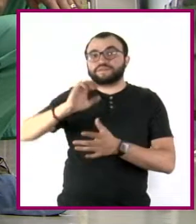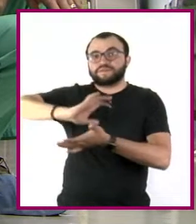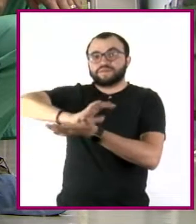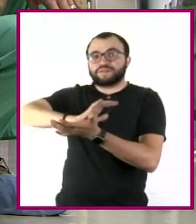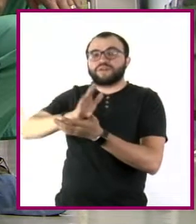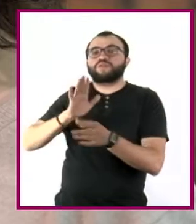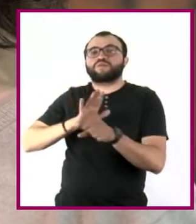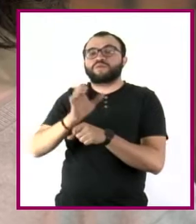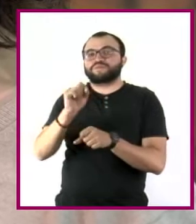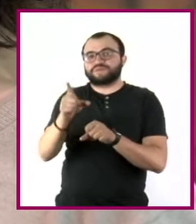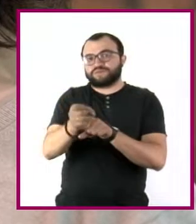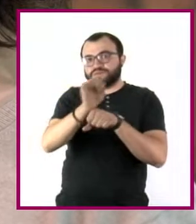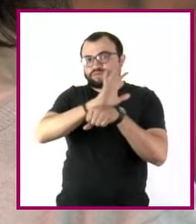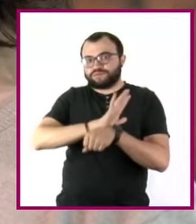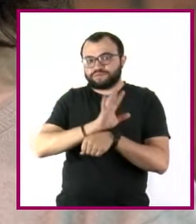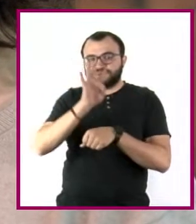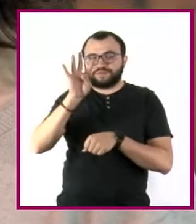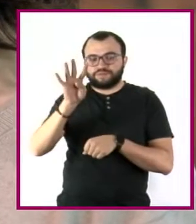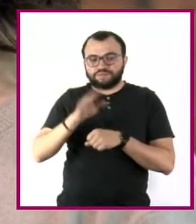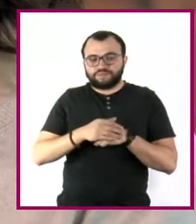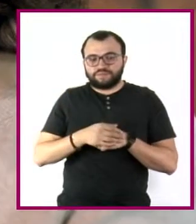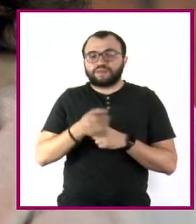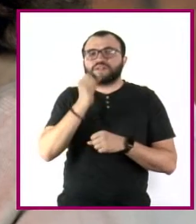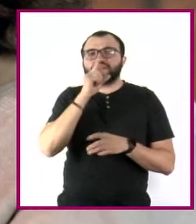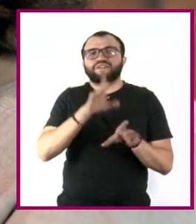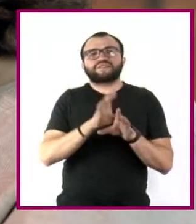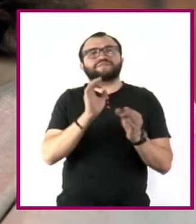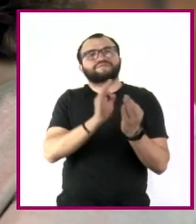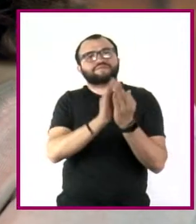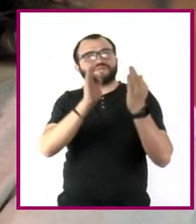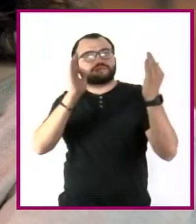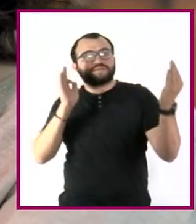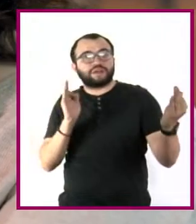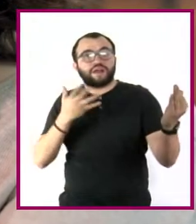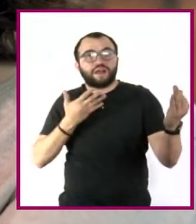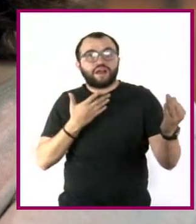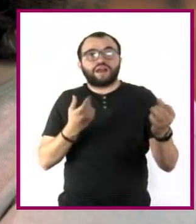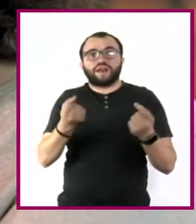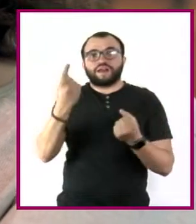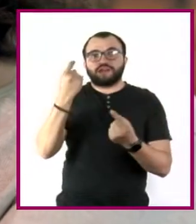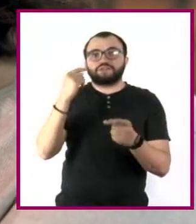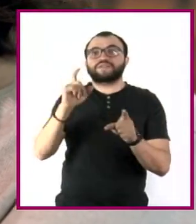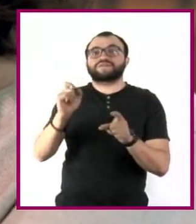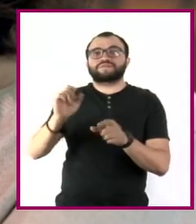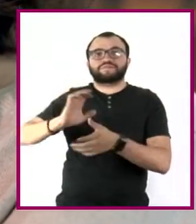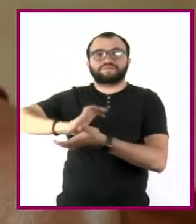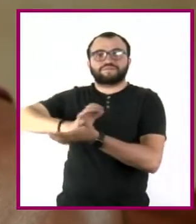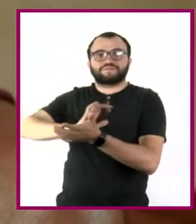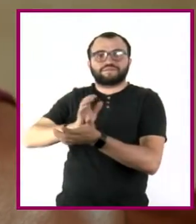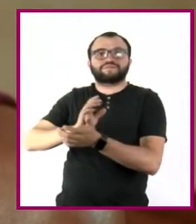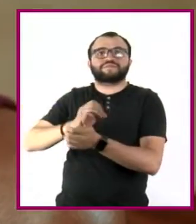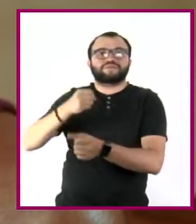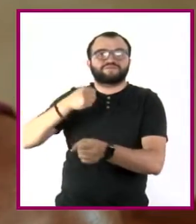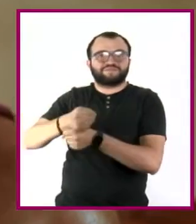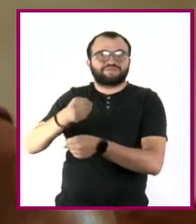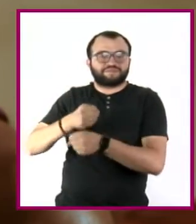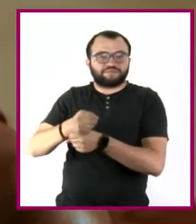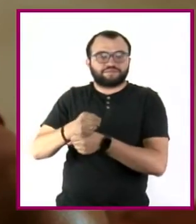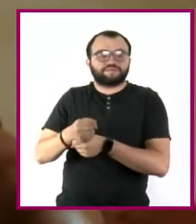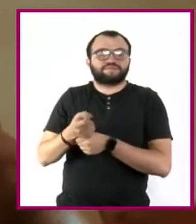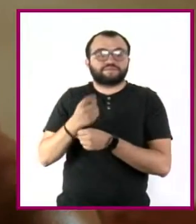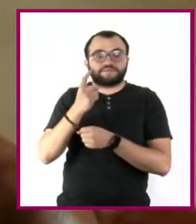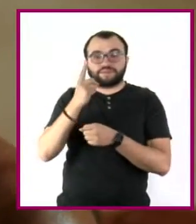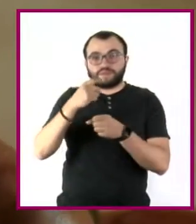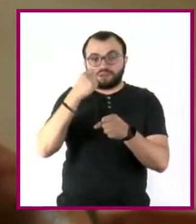contexto del COVID-19 y los efectos que el distanciamiento social ha tenido en las conductas de discriminación y violencia. En el marco del Año